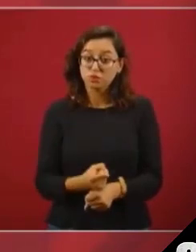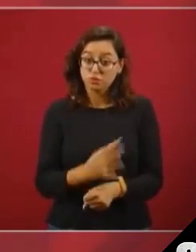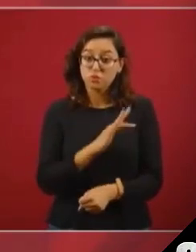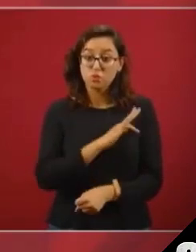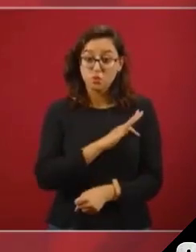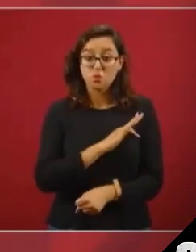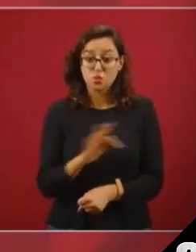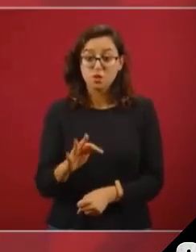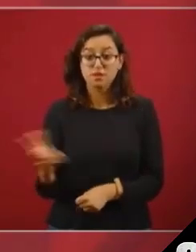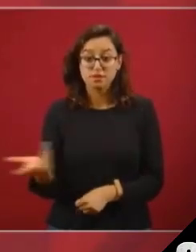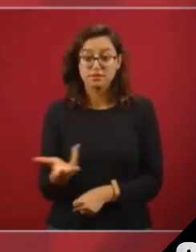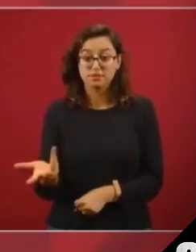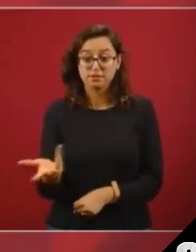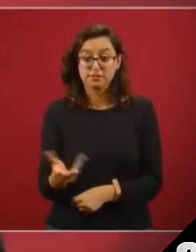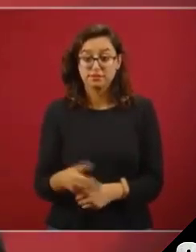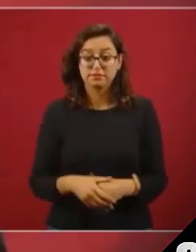hacerlo.